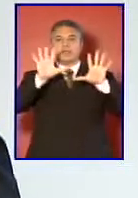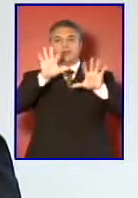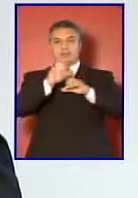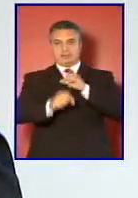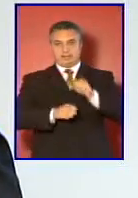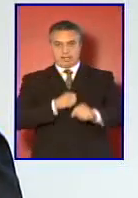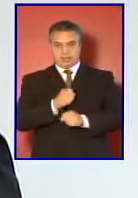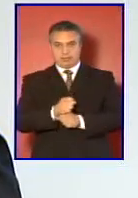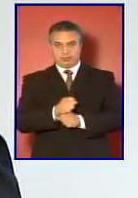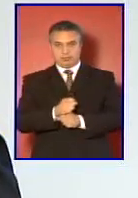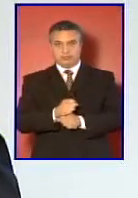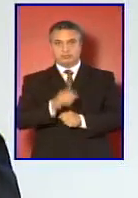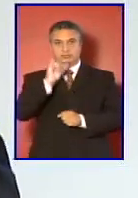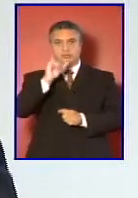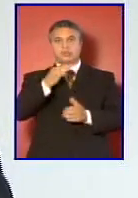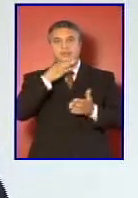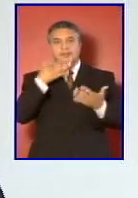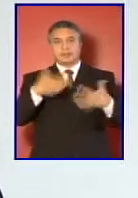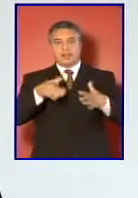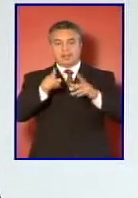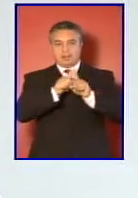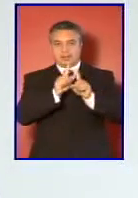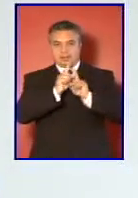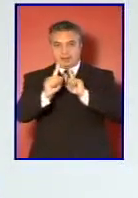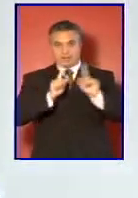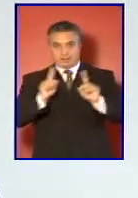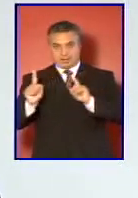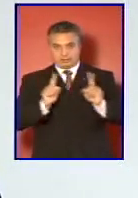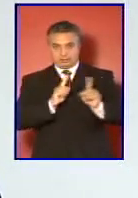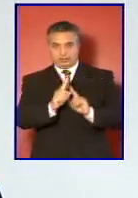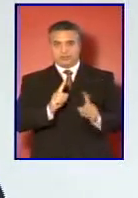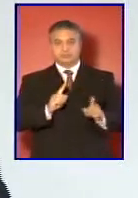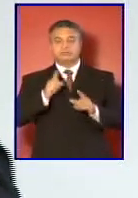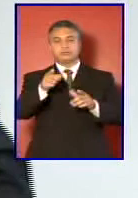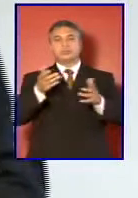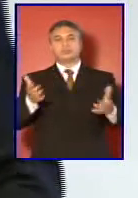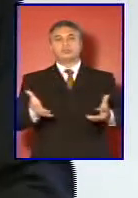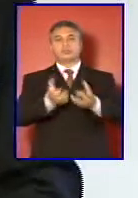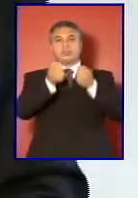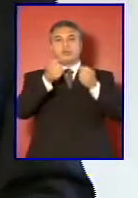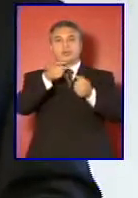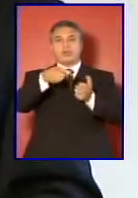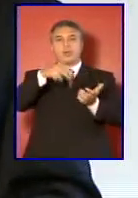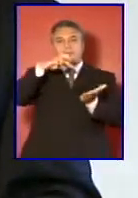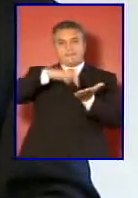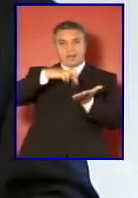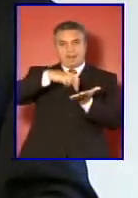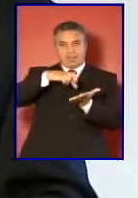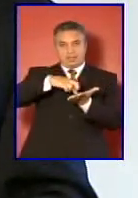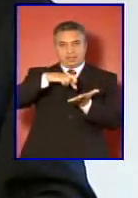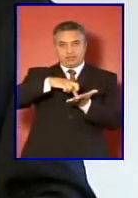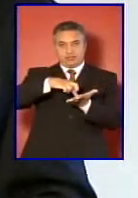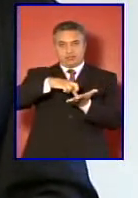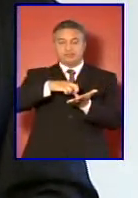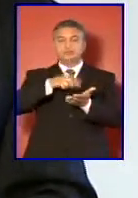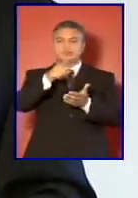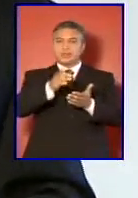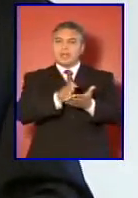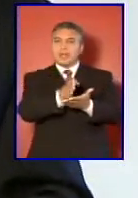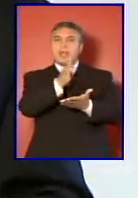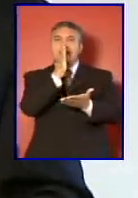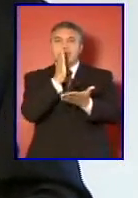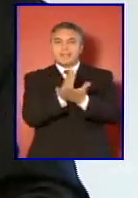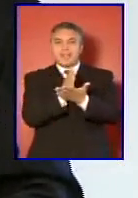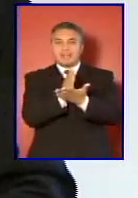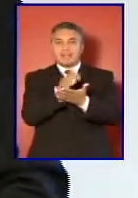y cuya tramitación tomó en el Parlamento la mitad de ese